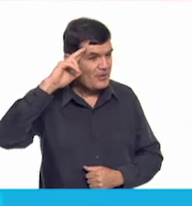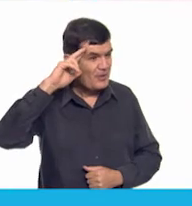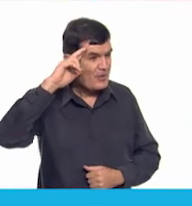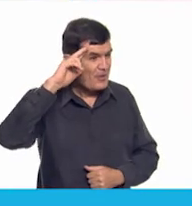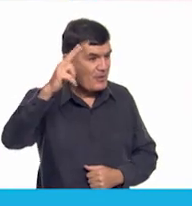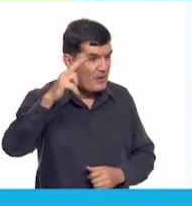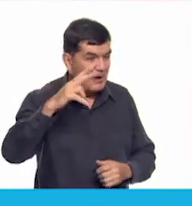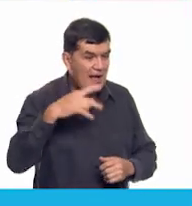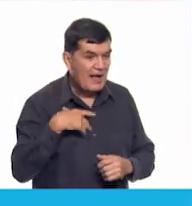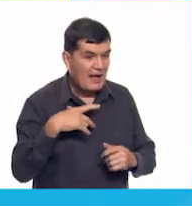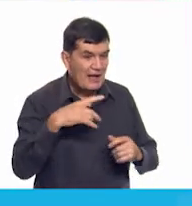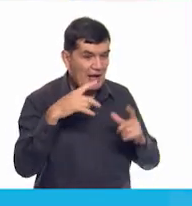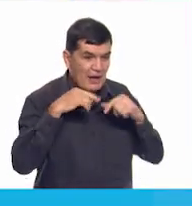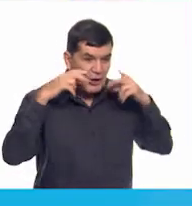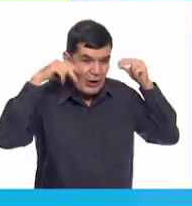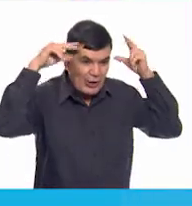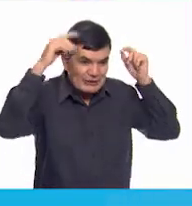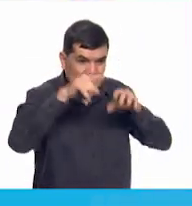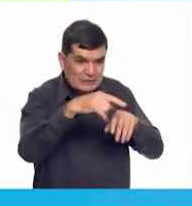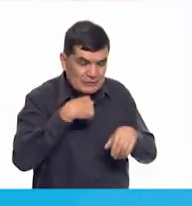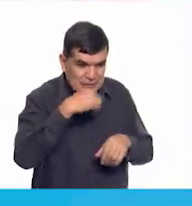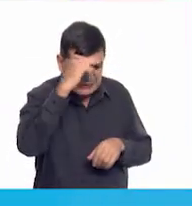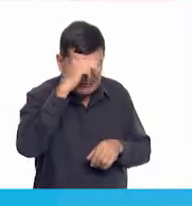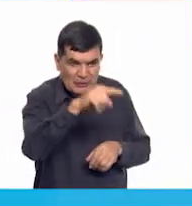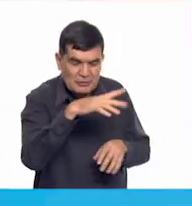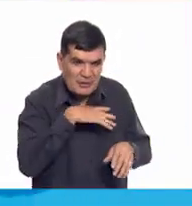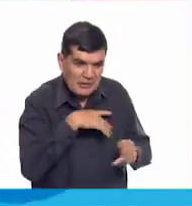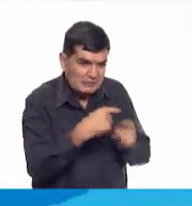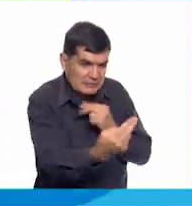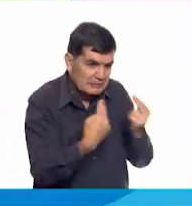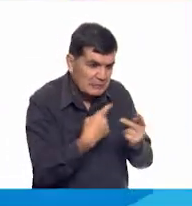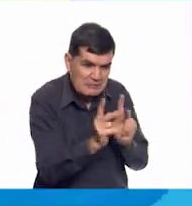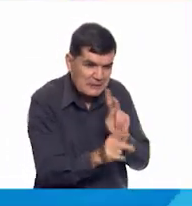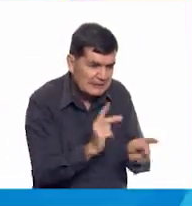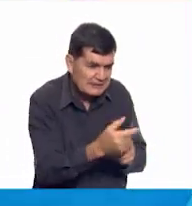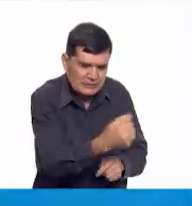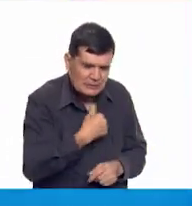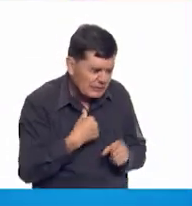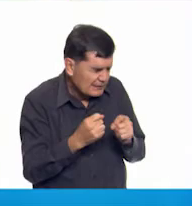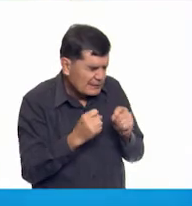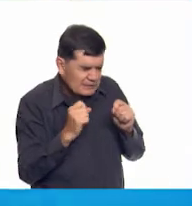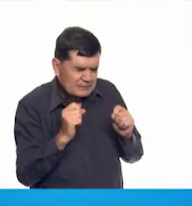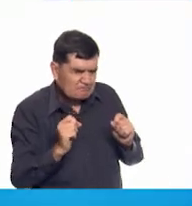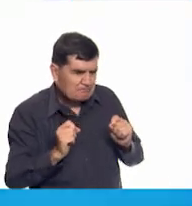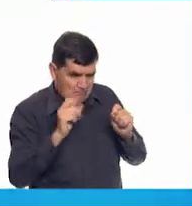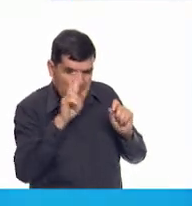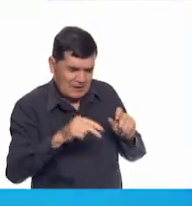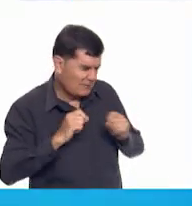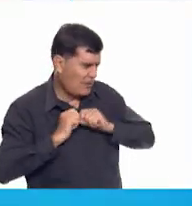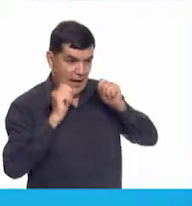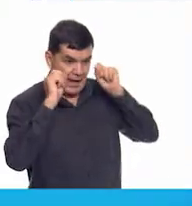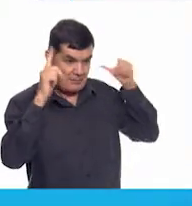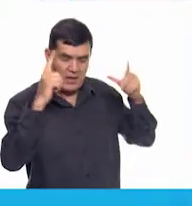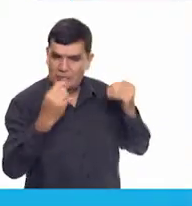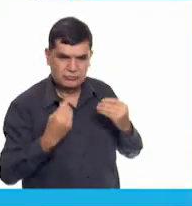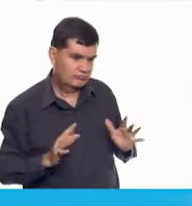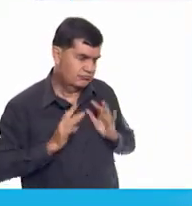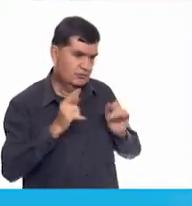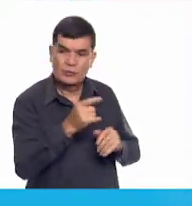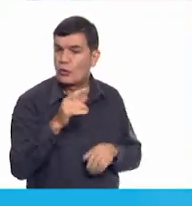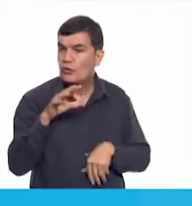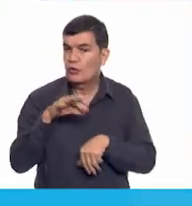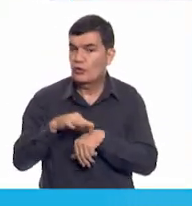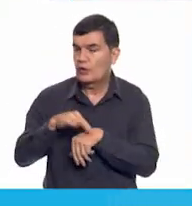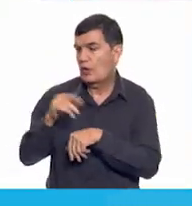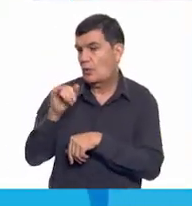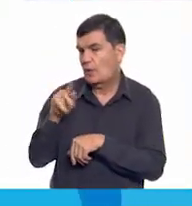muy emocionada de tener la oportunidad de platicar contigo. Es que te admiro tanto. Hola, doctora Curati.